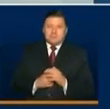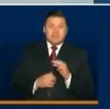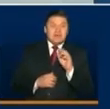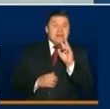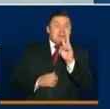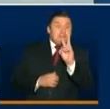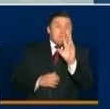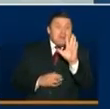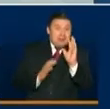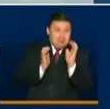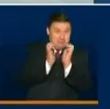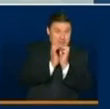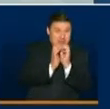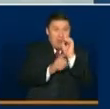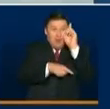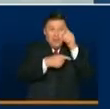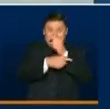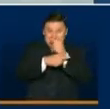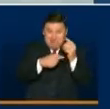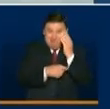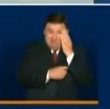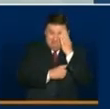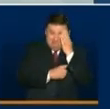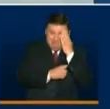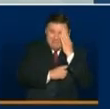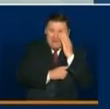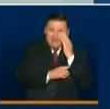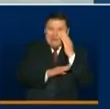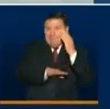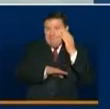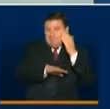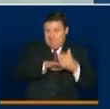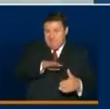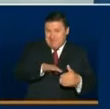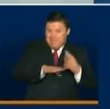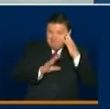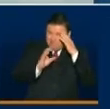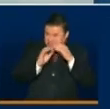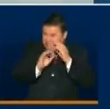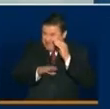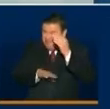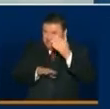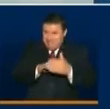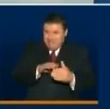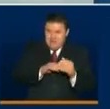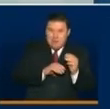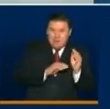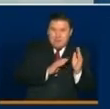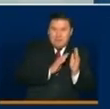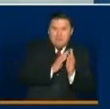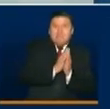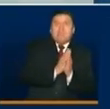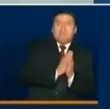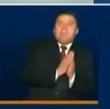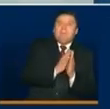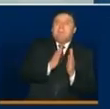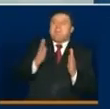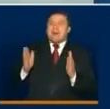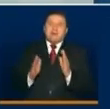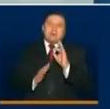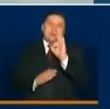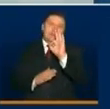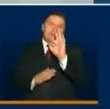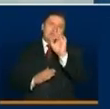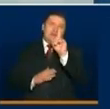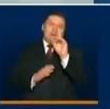25 de mayo, que era la próxima semana, estábamos previstos que ahí terminara este ciclo, este ciclo se extiende hasta el 31